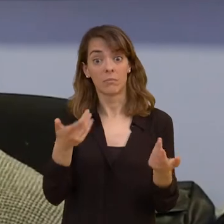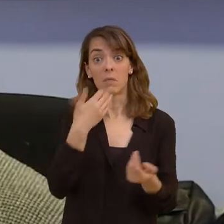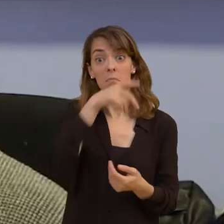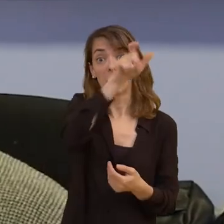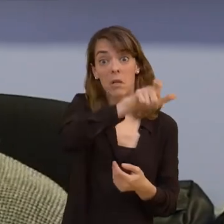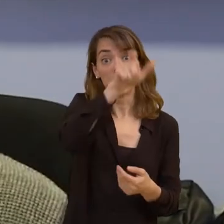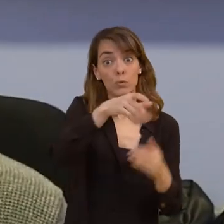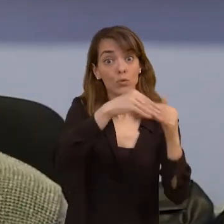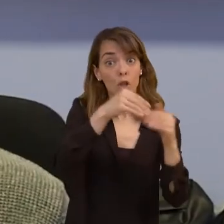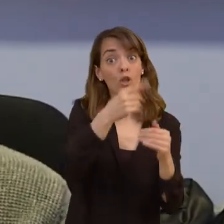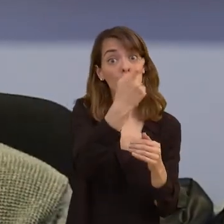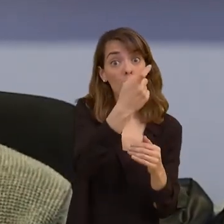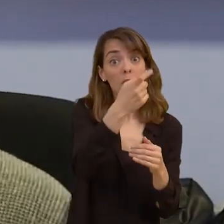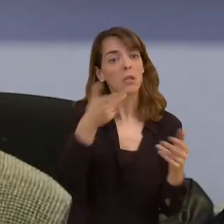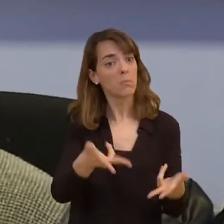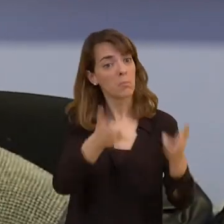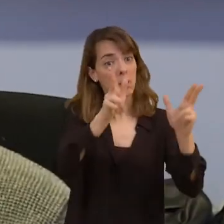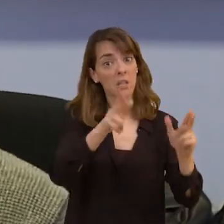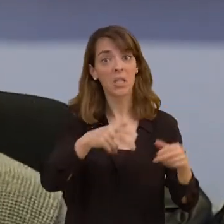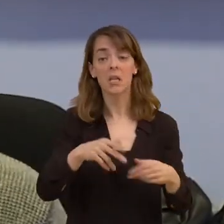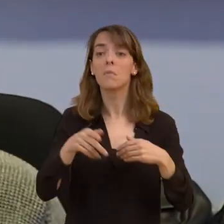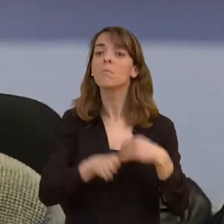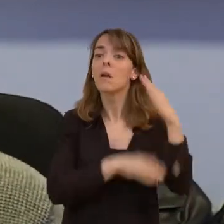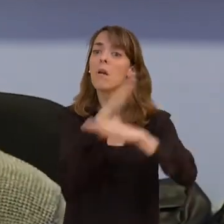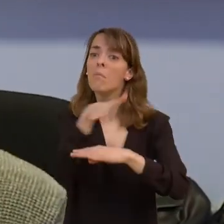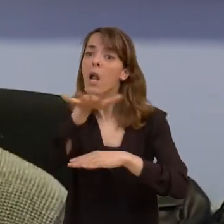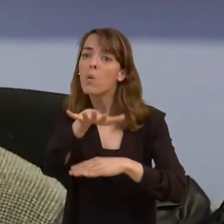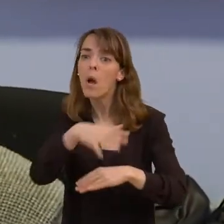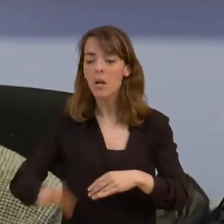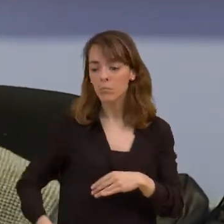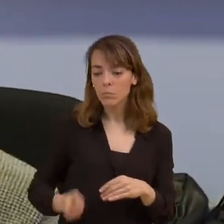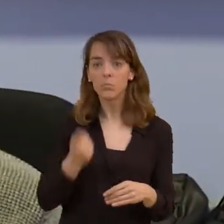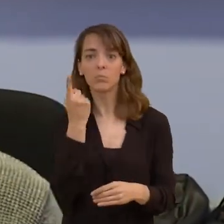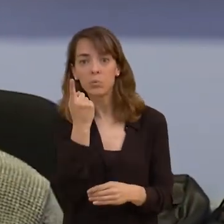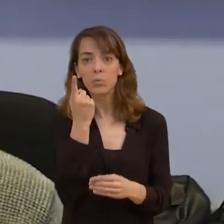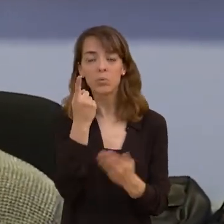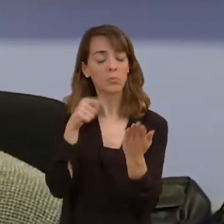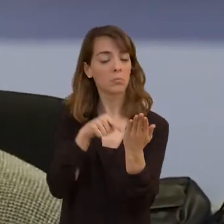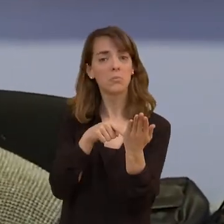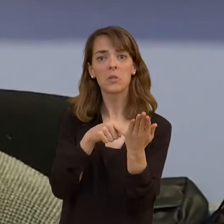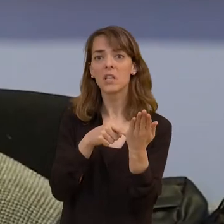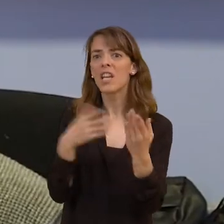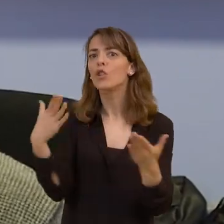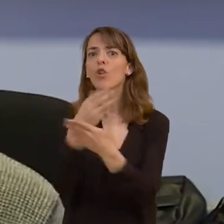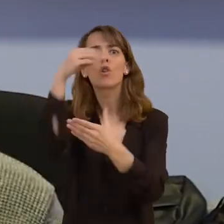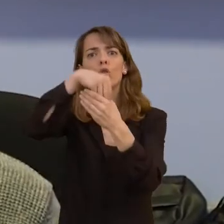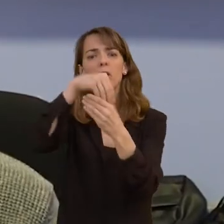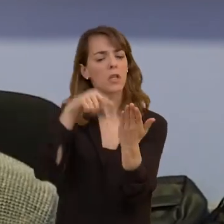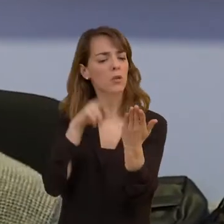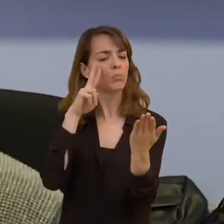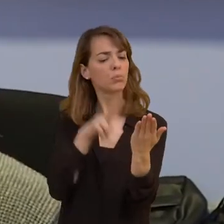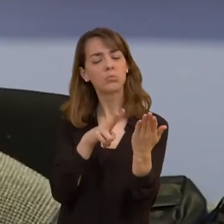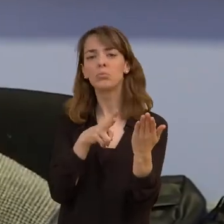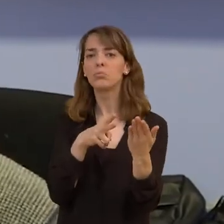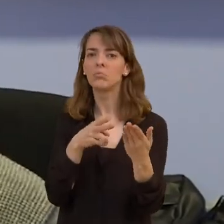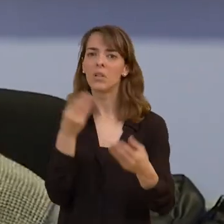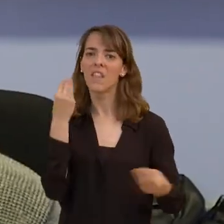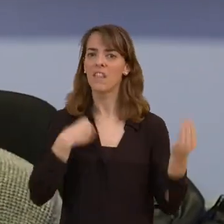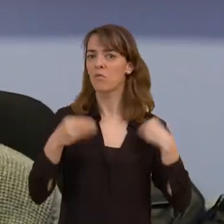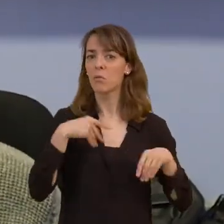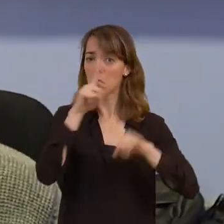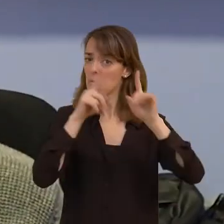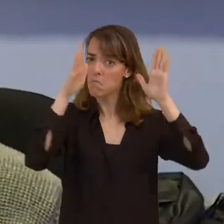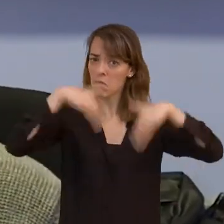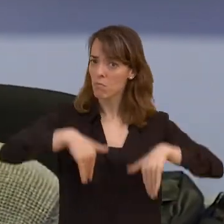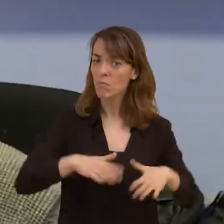que lo necesite ir al lugar sacar su teléfono móvil y por supuesto poder disfrutar de todo el contenido sin ningún problema